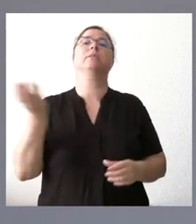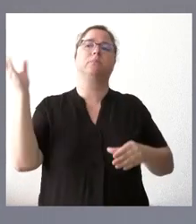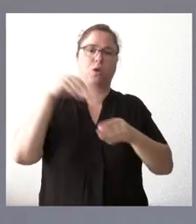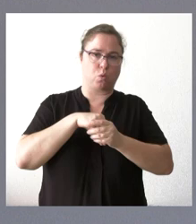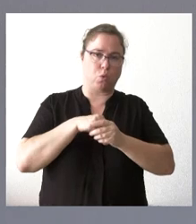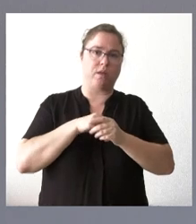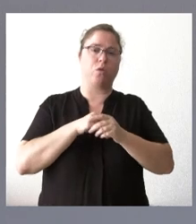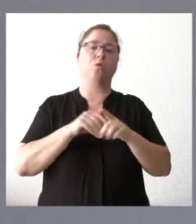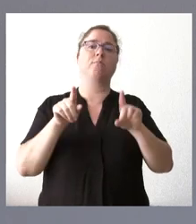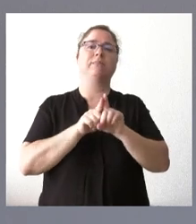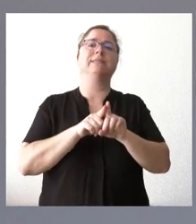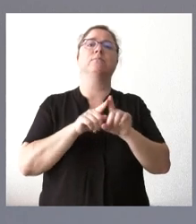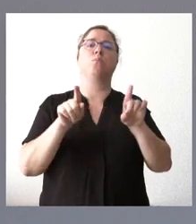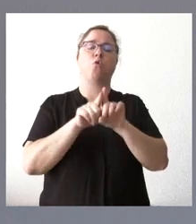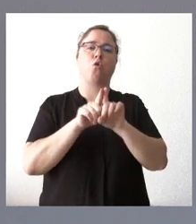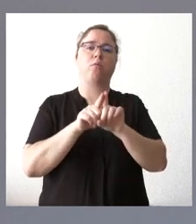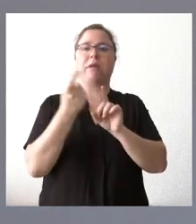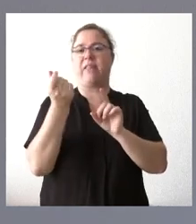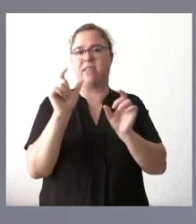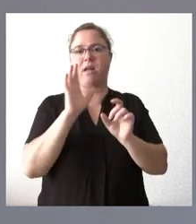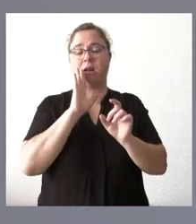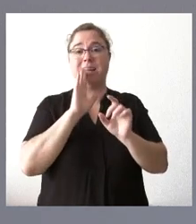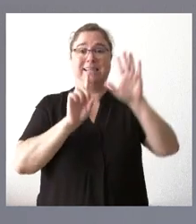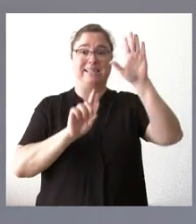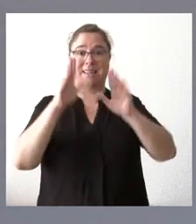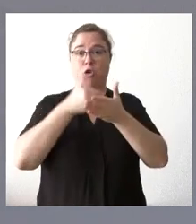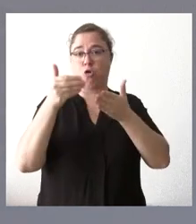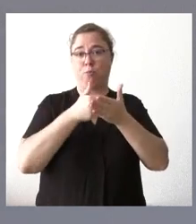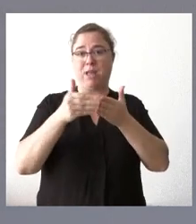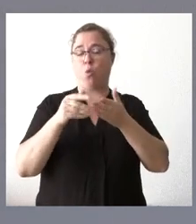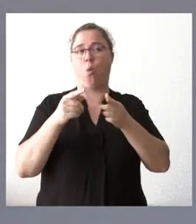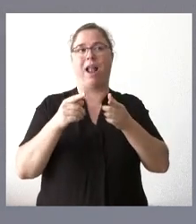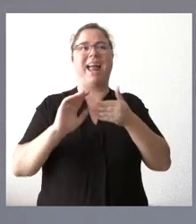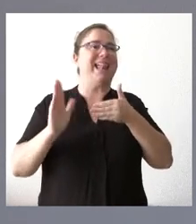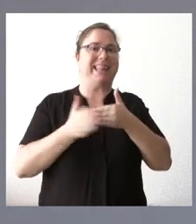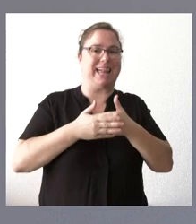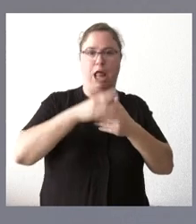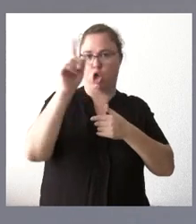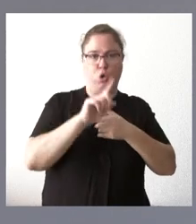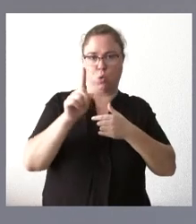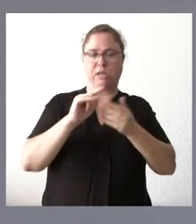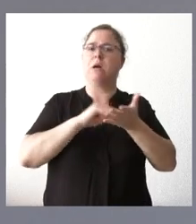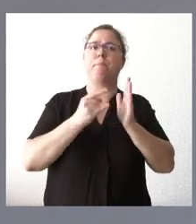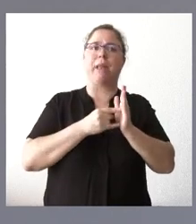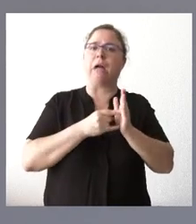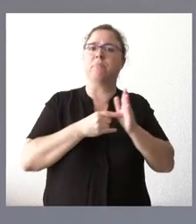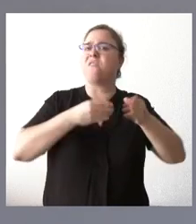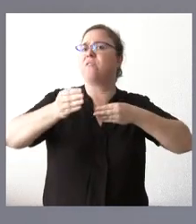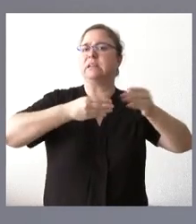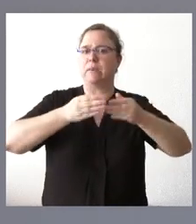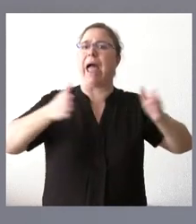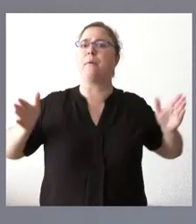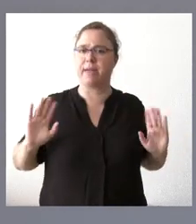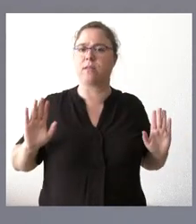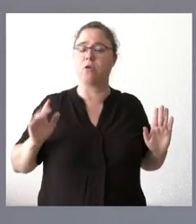dentro de las cantidades que estos puedan enseñar. Los 65 millones no son una cantidad cerrada, como les digo. El plan es abierto, por tanto, sujeto a nuevas modificaciones.